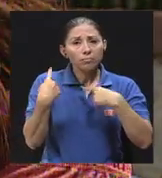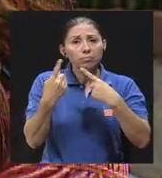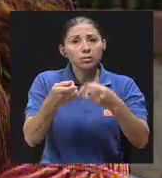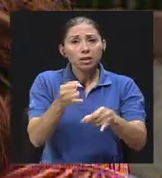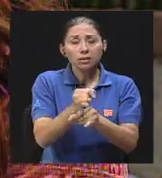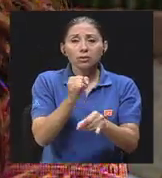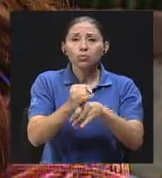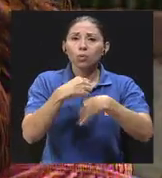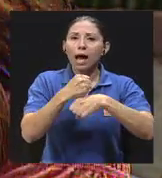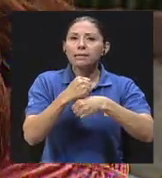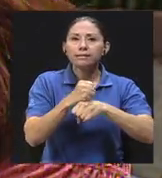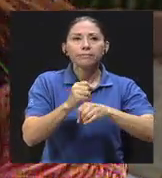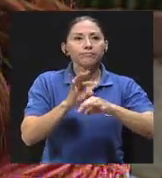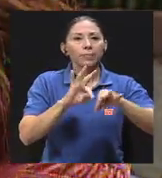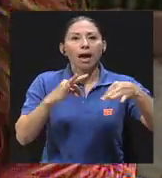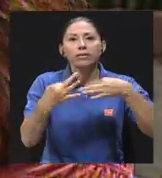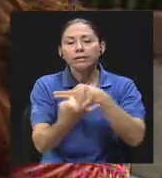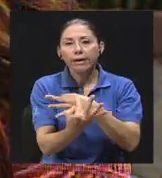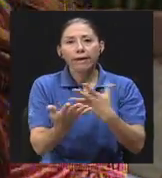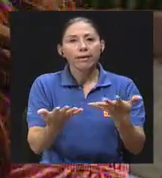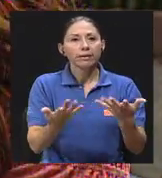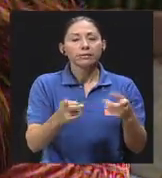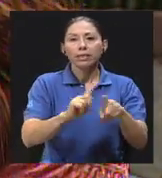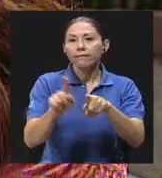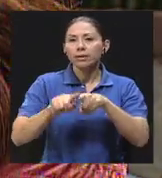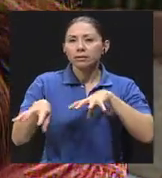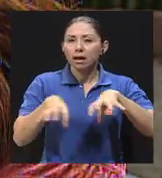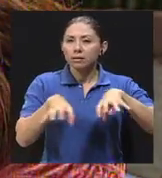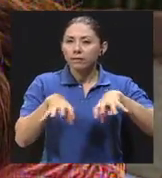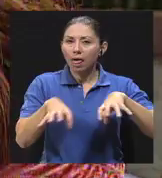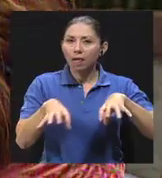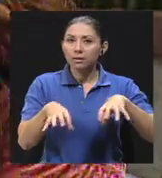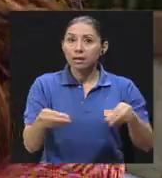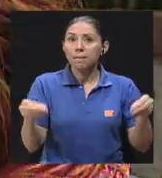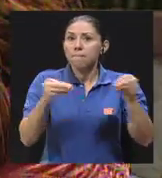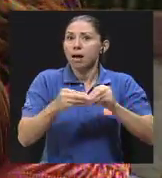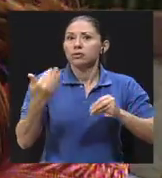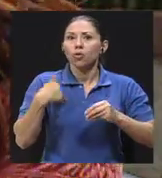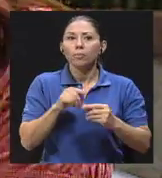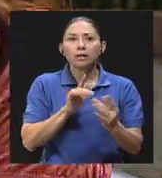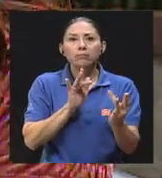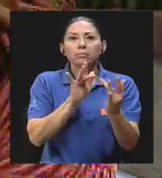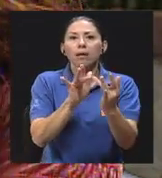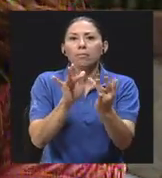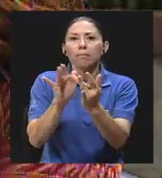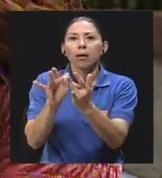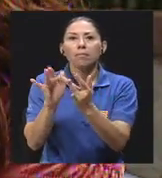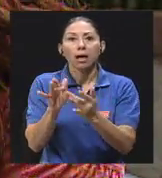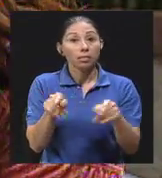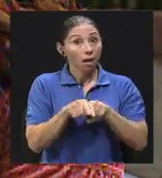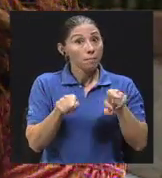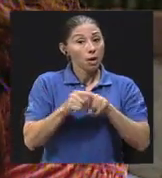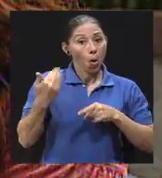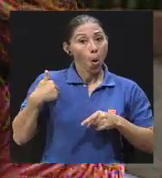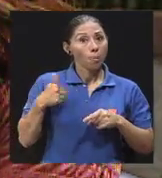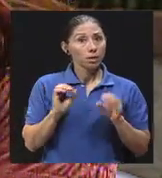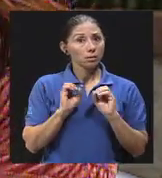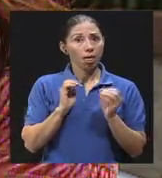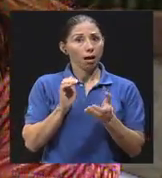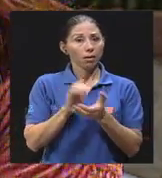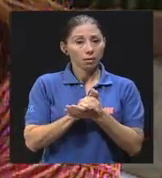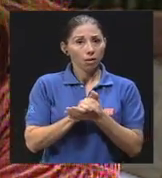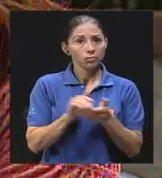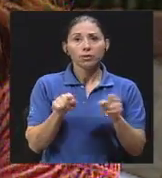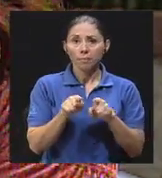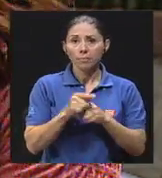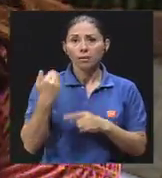campañas de sensibilización, se acerca cada día más hombres, incluso también hombres solteros, no necesariamente que están casados. Yo lo